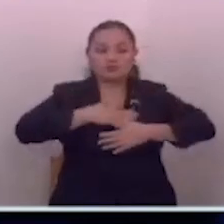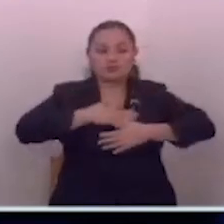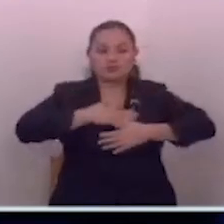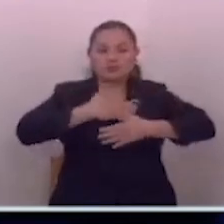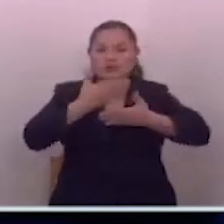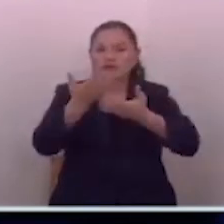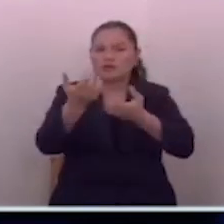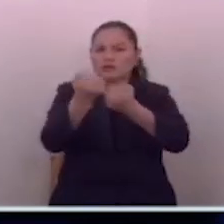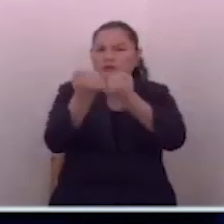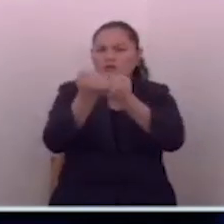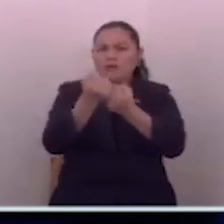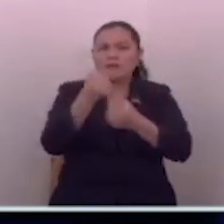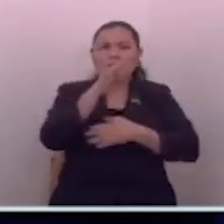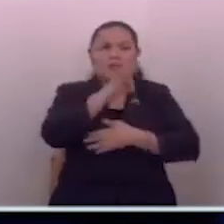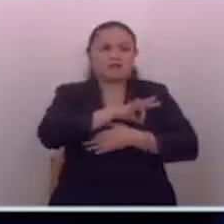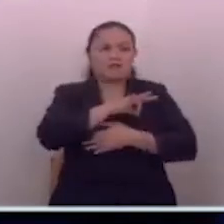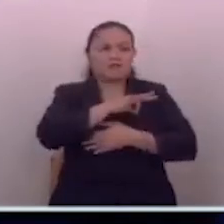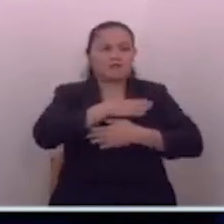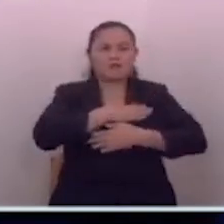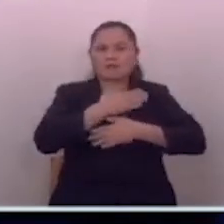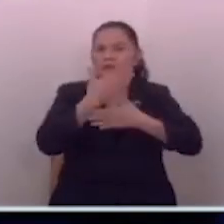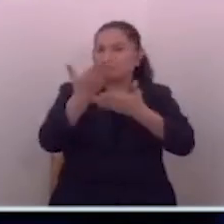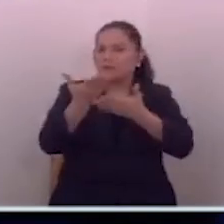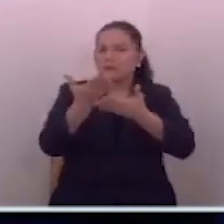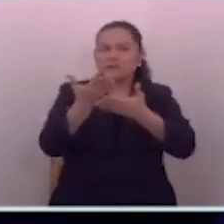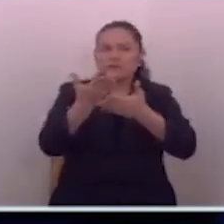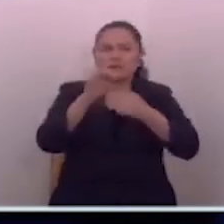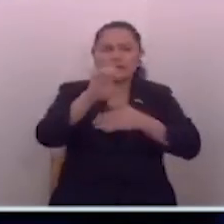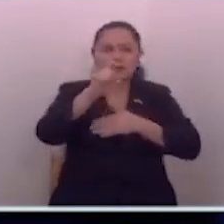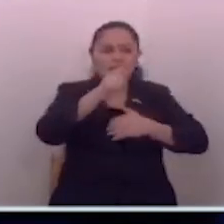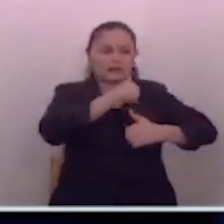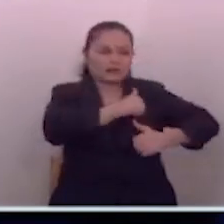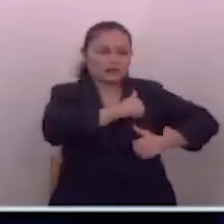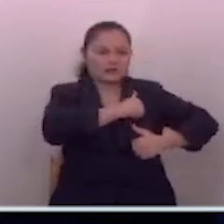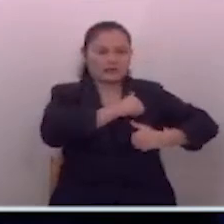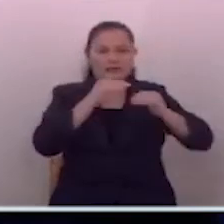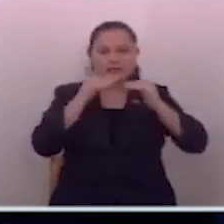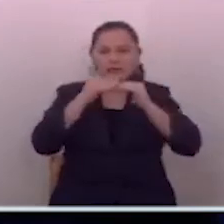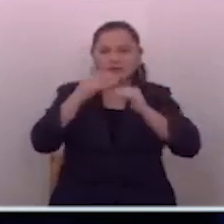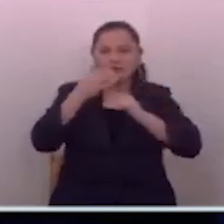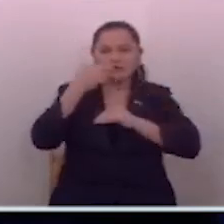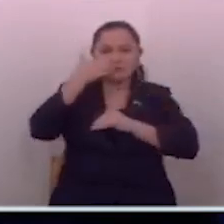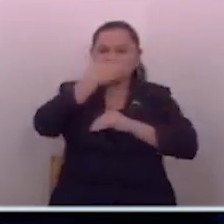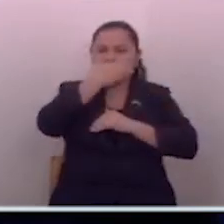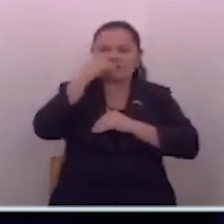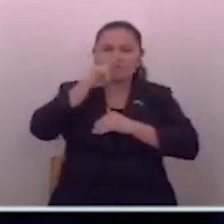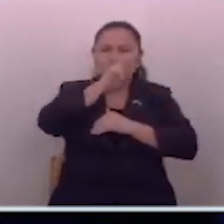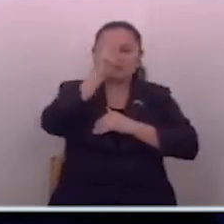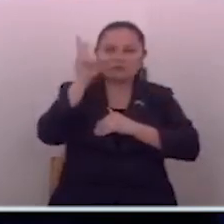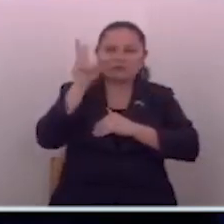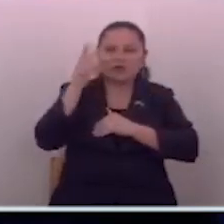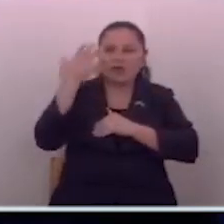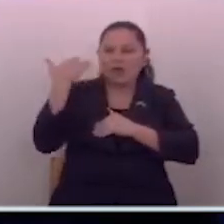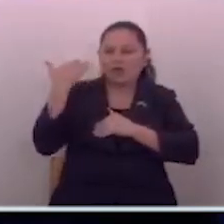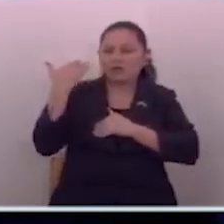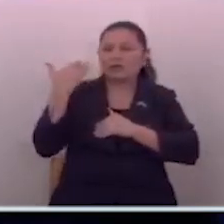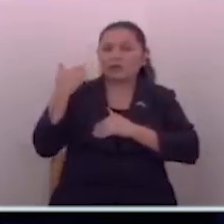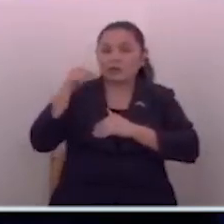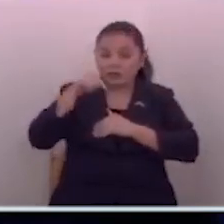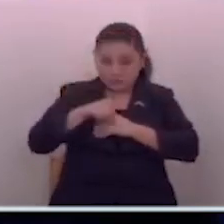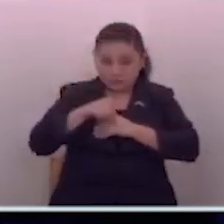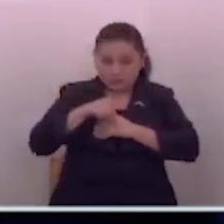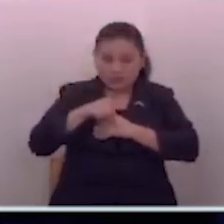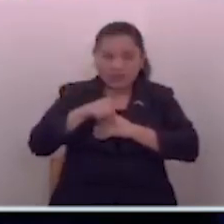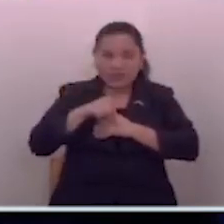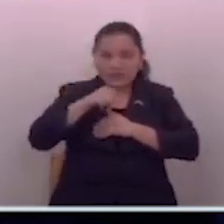apoyo, brindarle beneficios a los excombatientes, eso es algo que es una tarea que debió